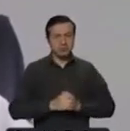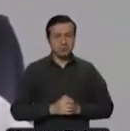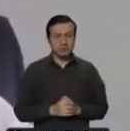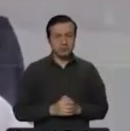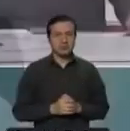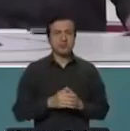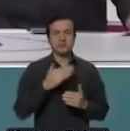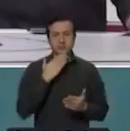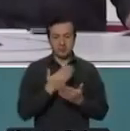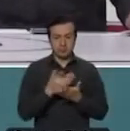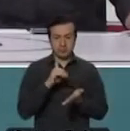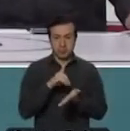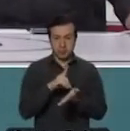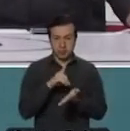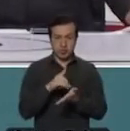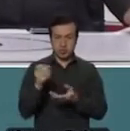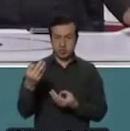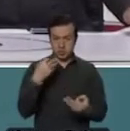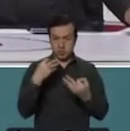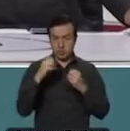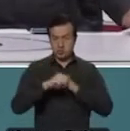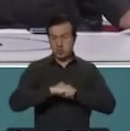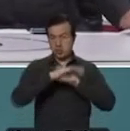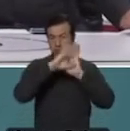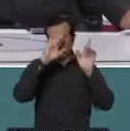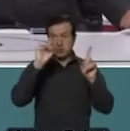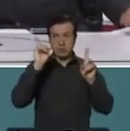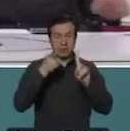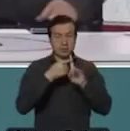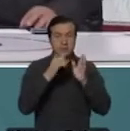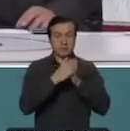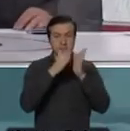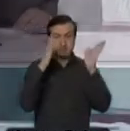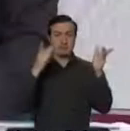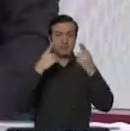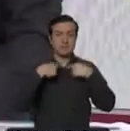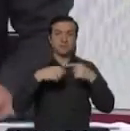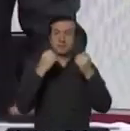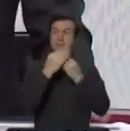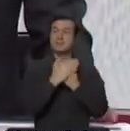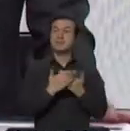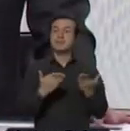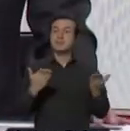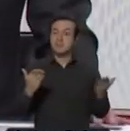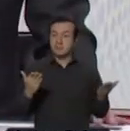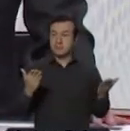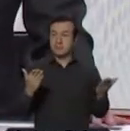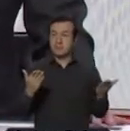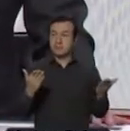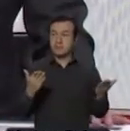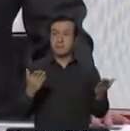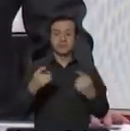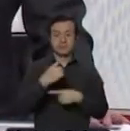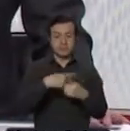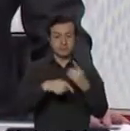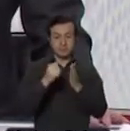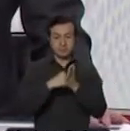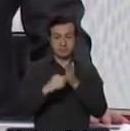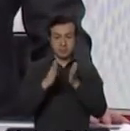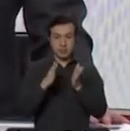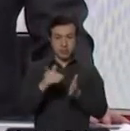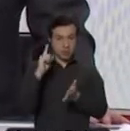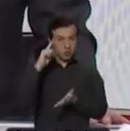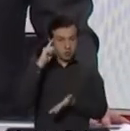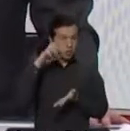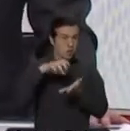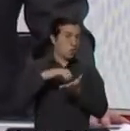Gracias, doctor Solórzano, por su explicación en esta primera etapa de la cadena nacional. Regresamos con la ministra de Gobierno,